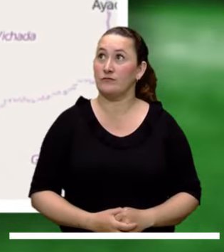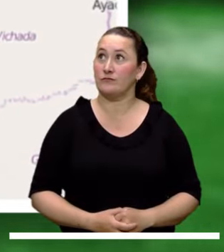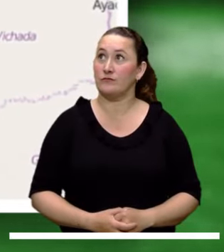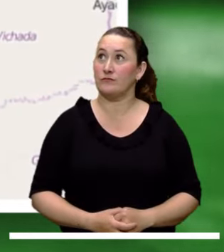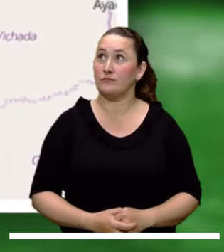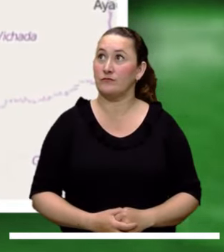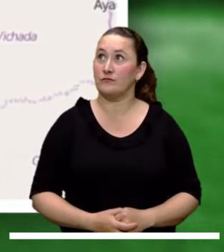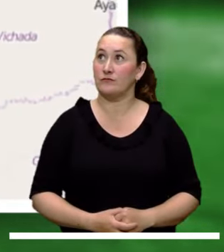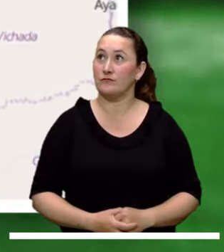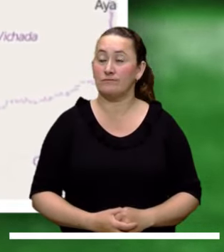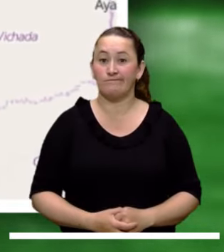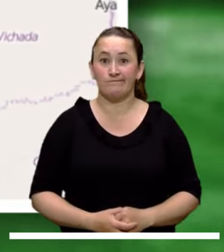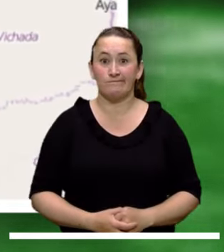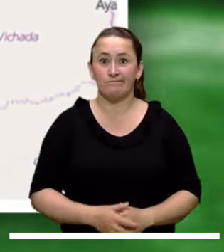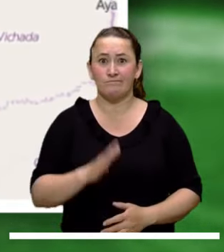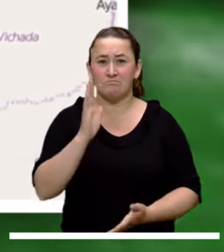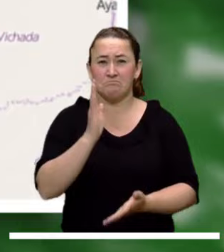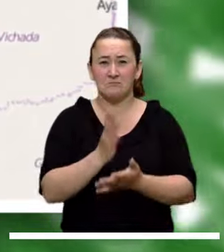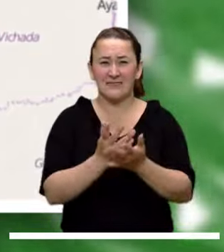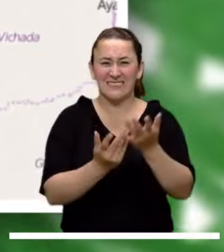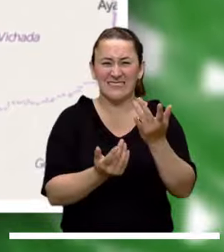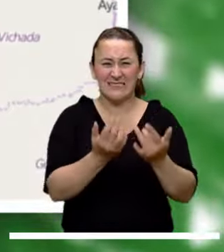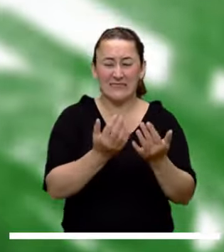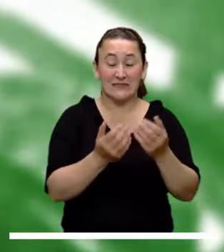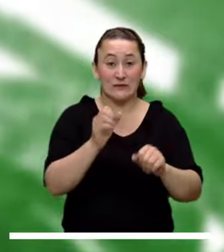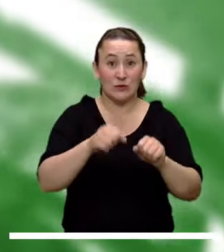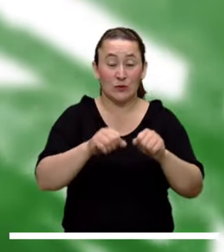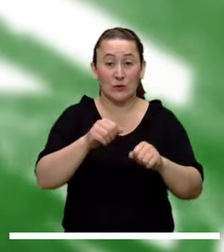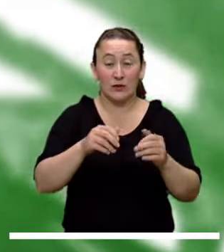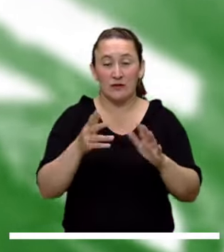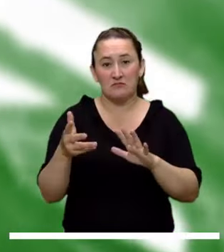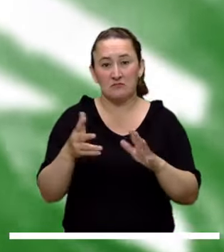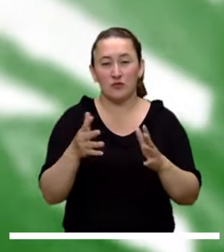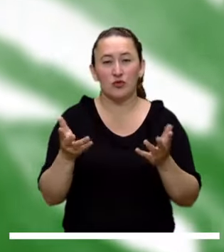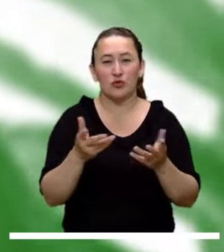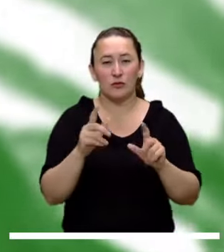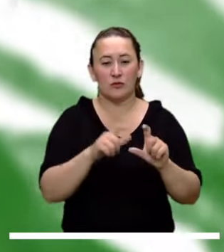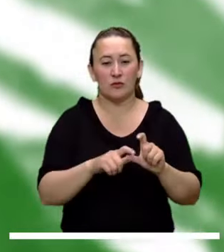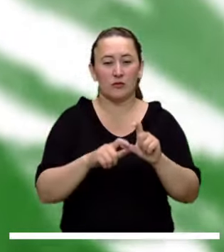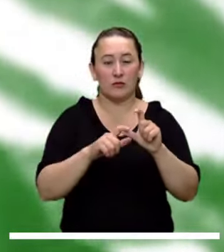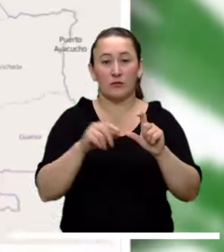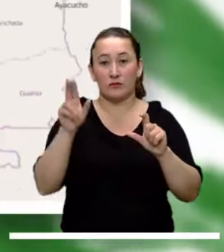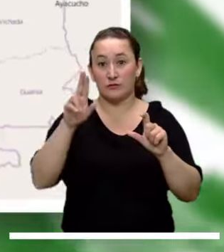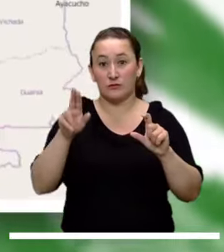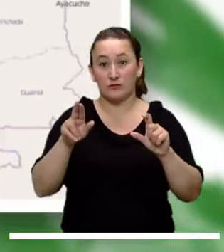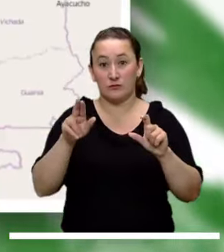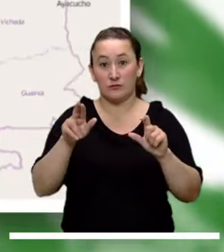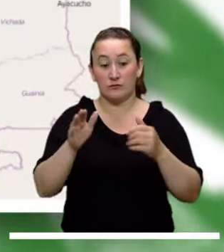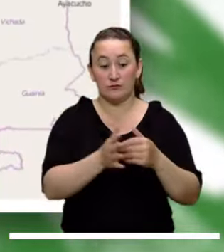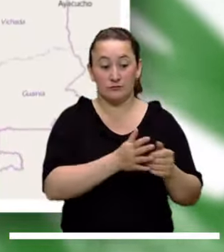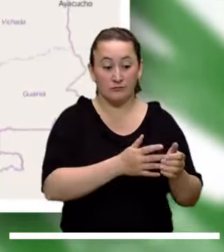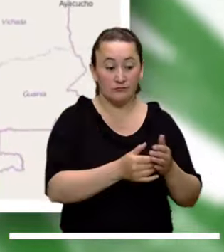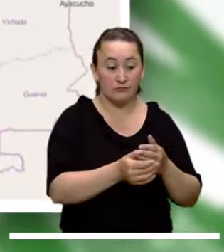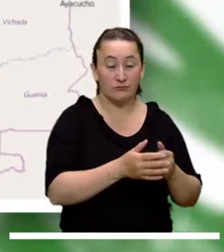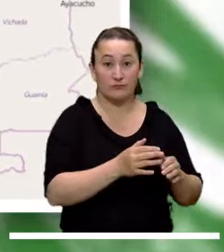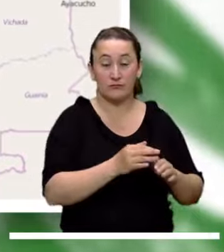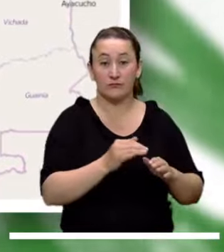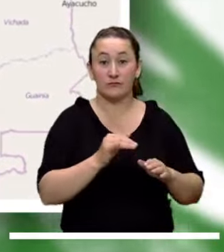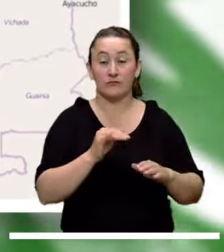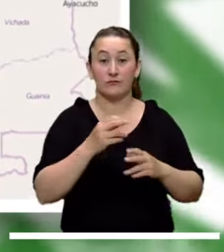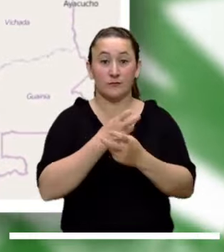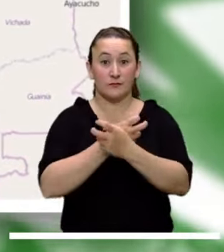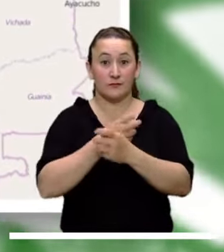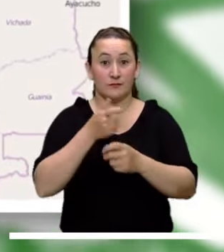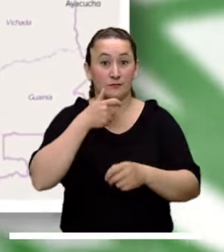Pauto en el municipio de Pori. La probabilidad de incendios será moderada en La Guajira, Sucre, El Archipiélago,